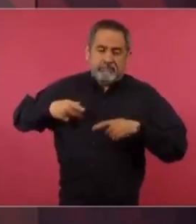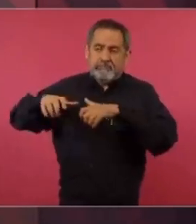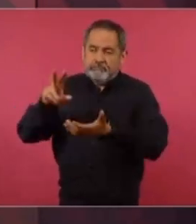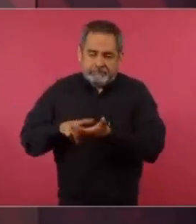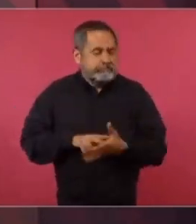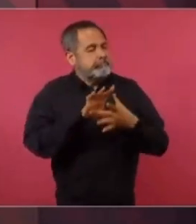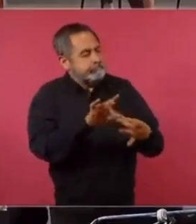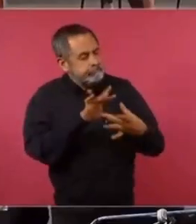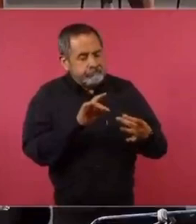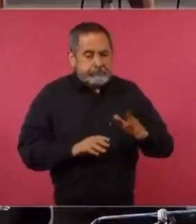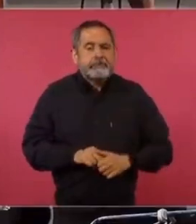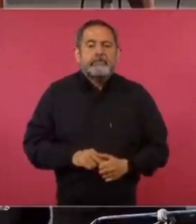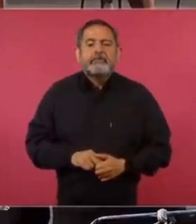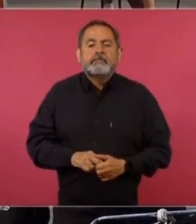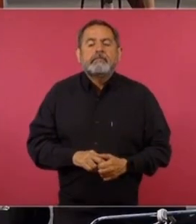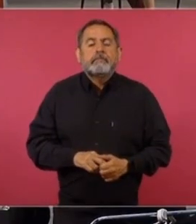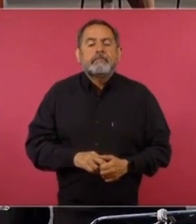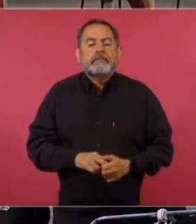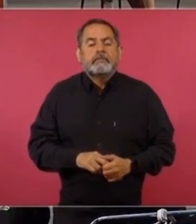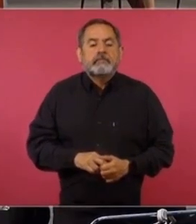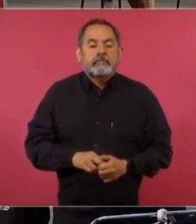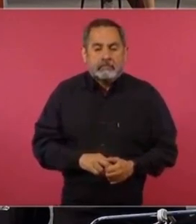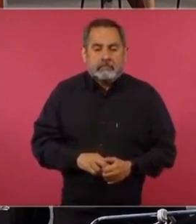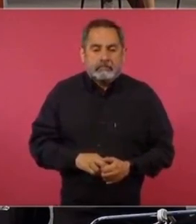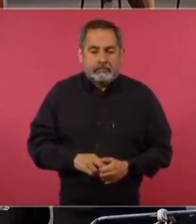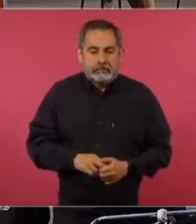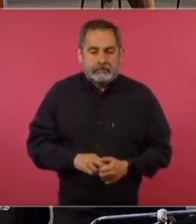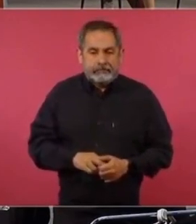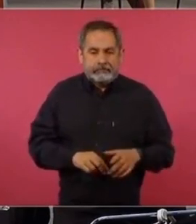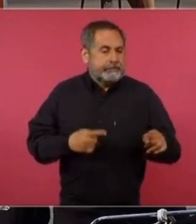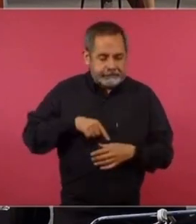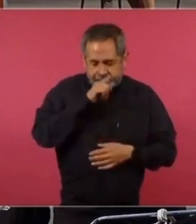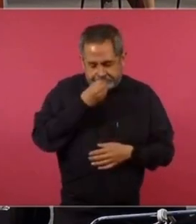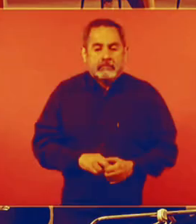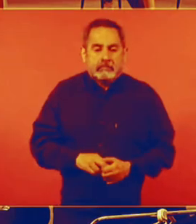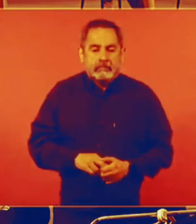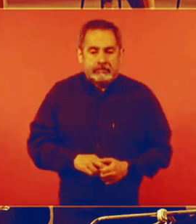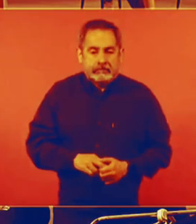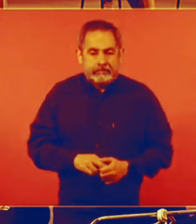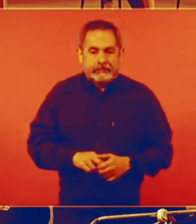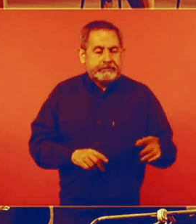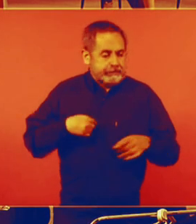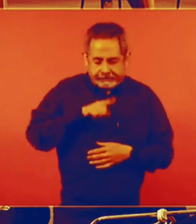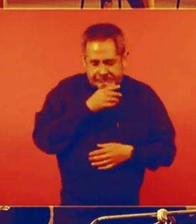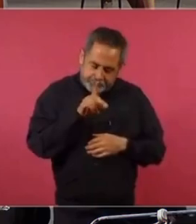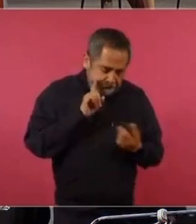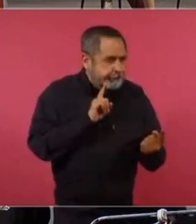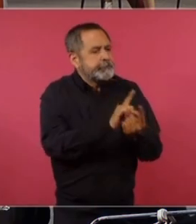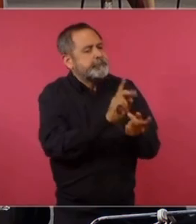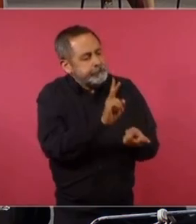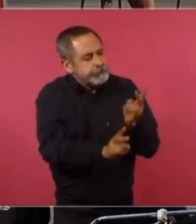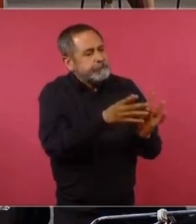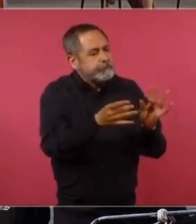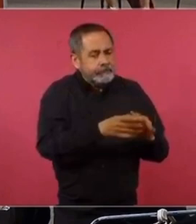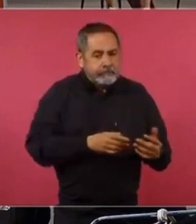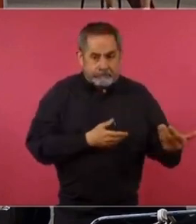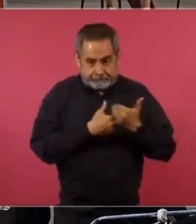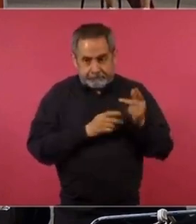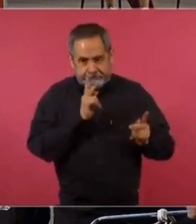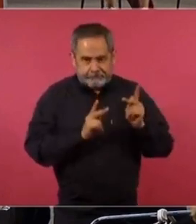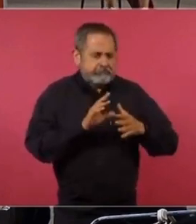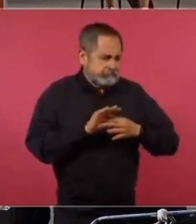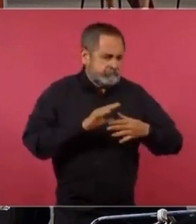y otros datos. Tenga uno que pagar una cuota de humillación, que pagar una cuota de humillación. Y lo recibo